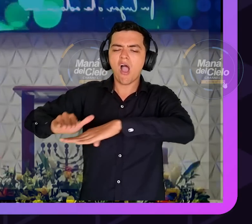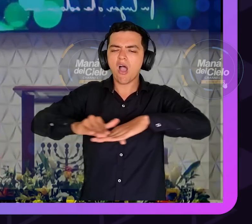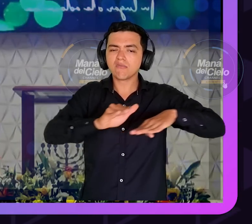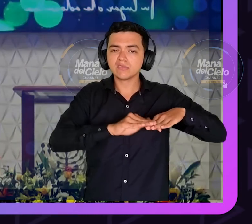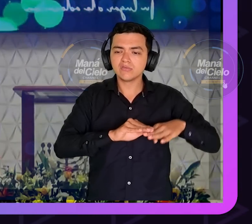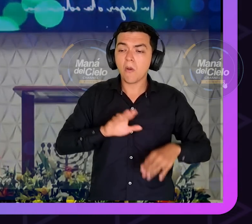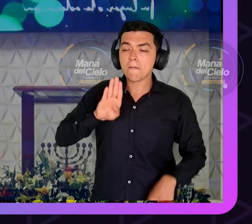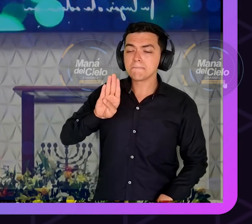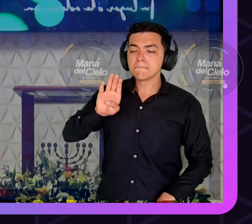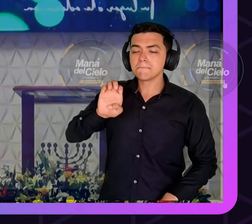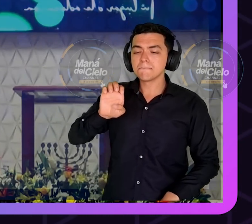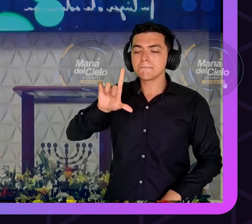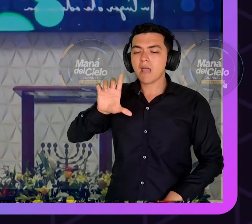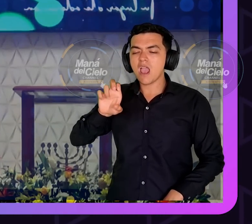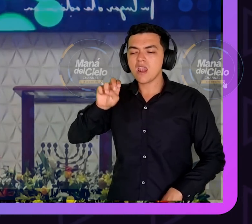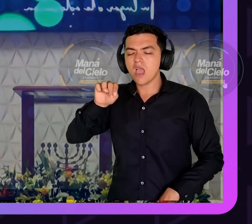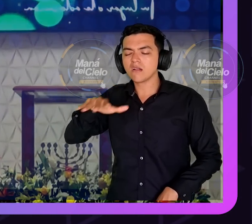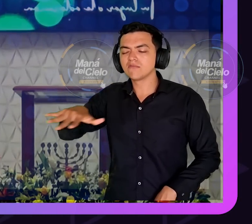y lo mataron